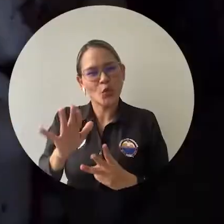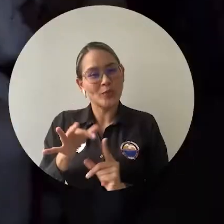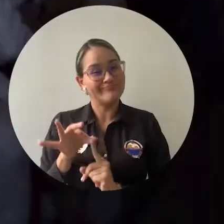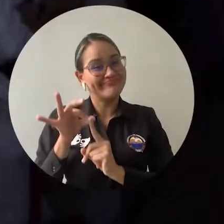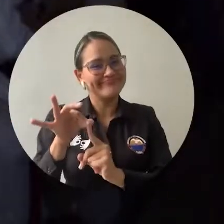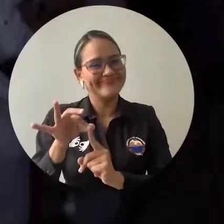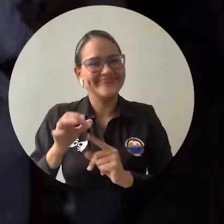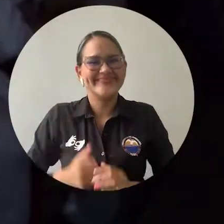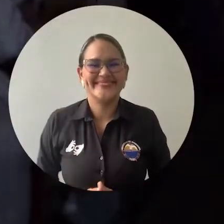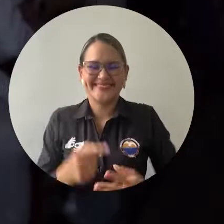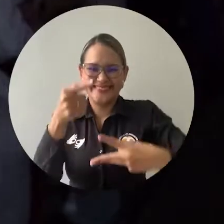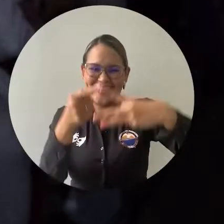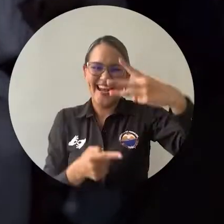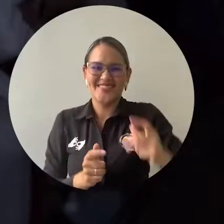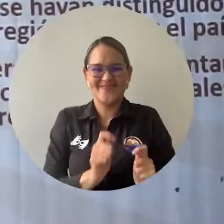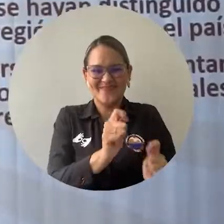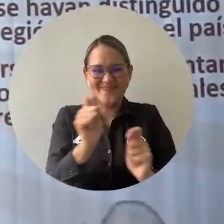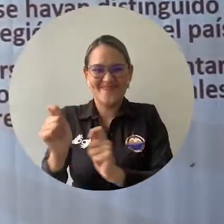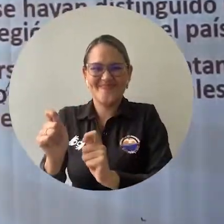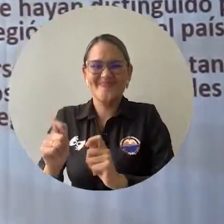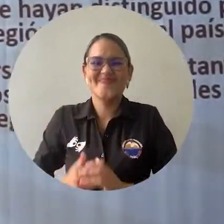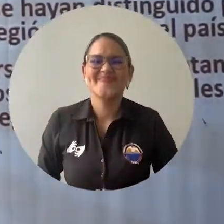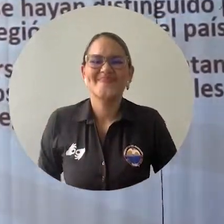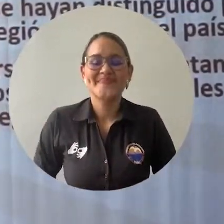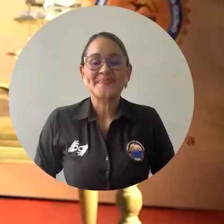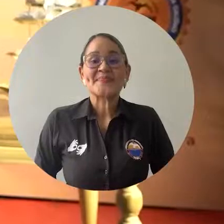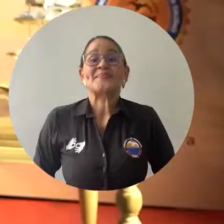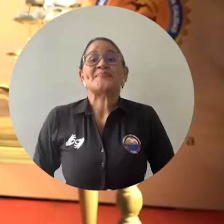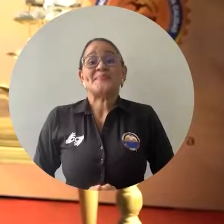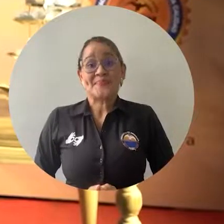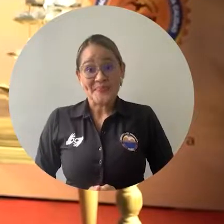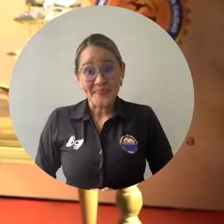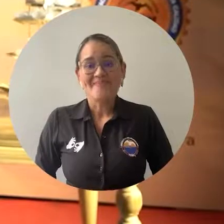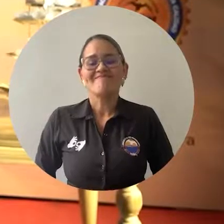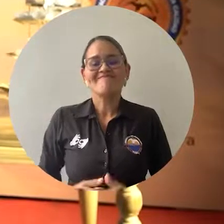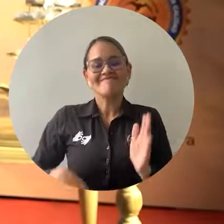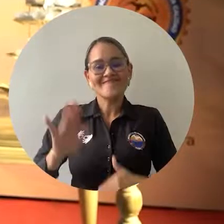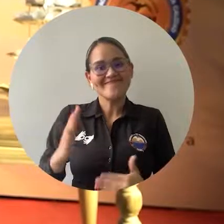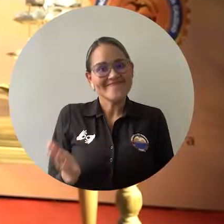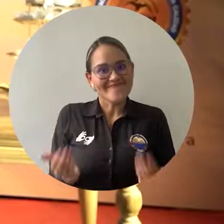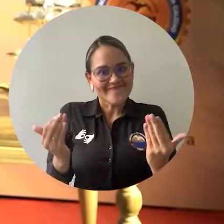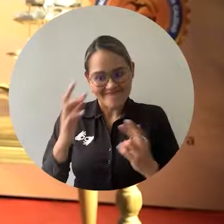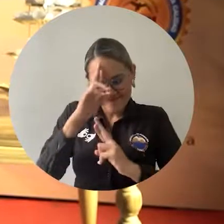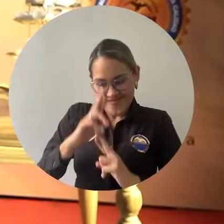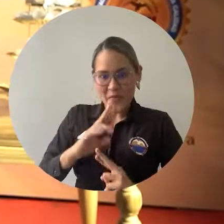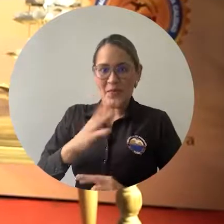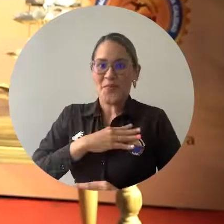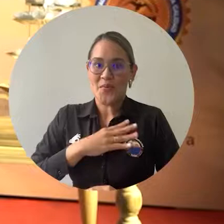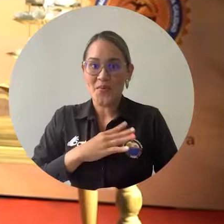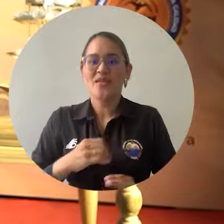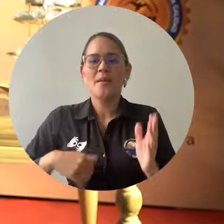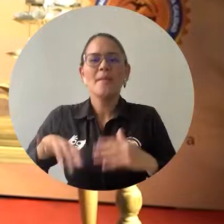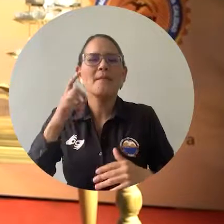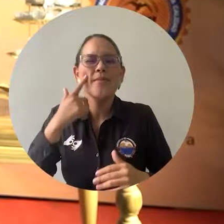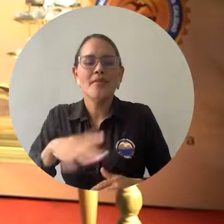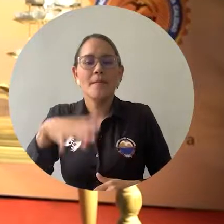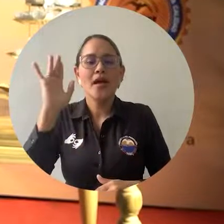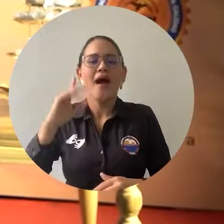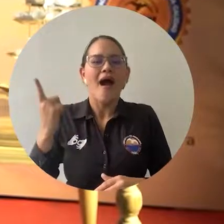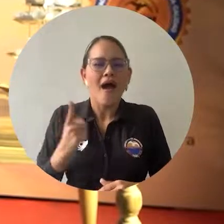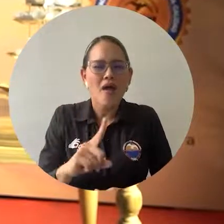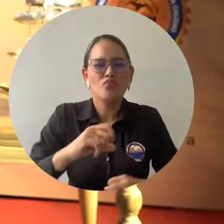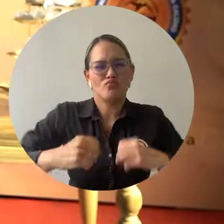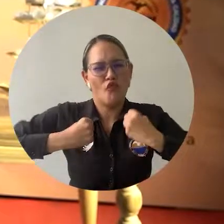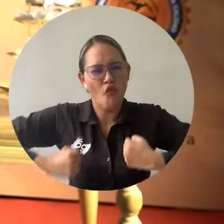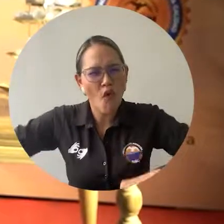Recibo este reconocimiento con mucho agradecimiento, digamos que un reconocimiento también que se hace a años de esfuerzo,